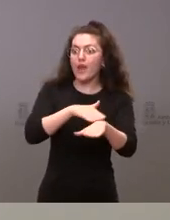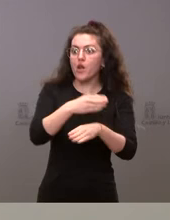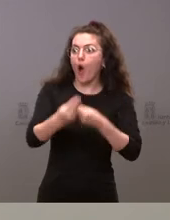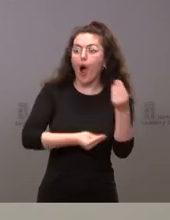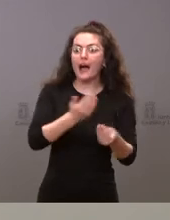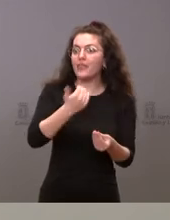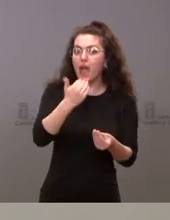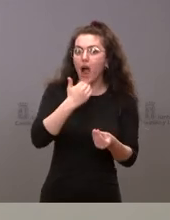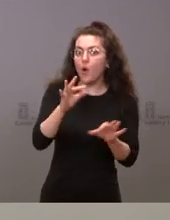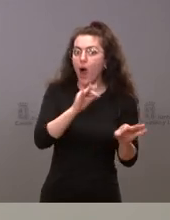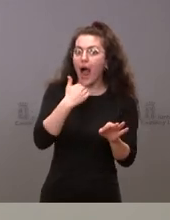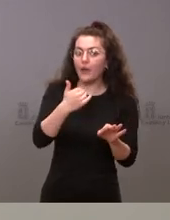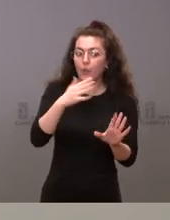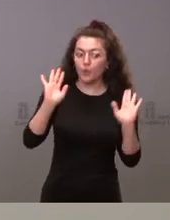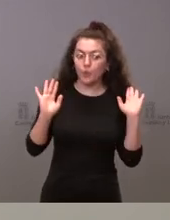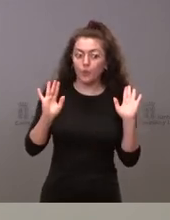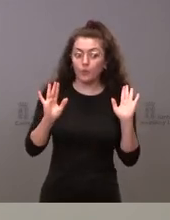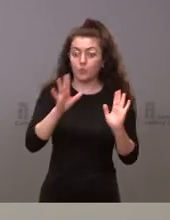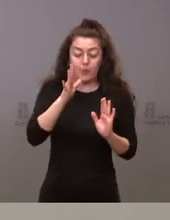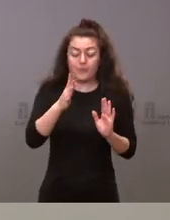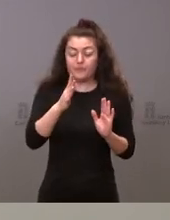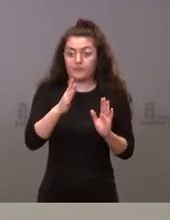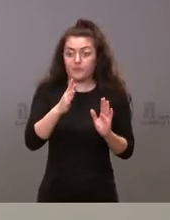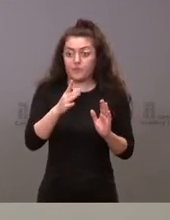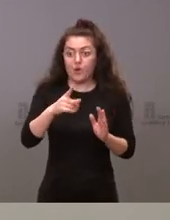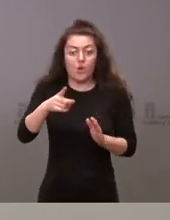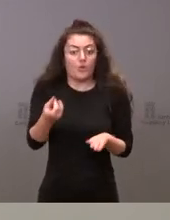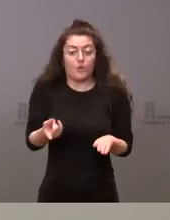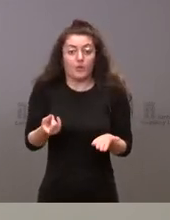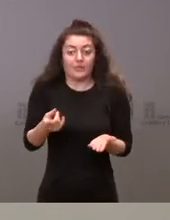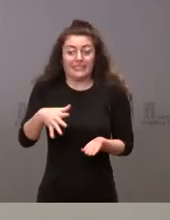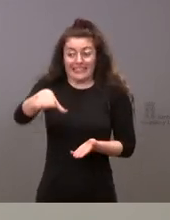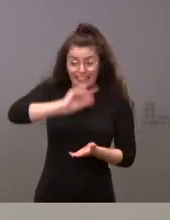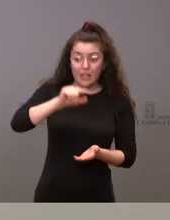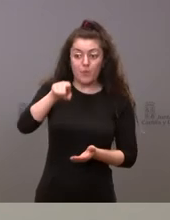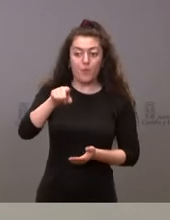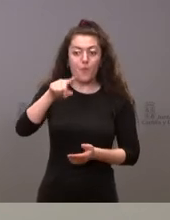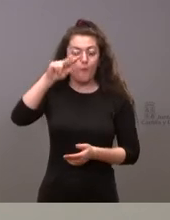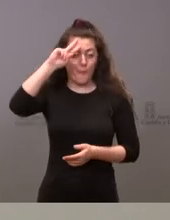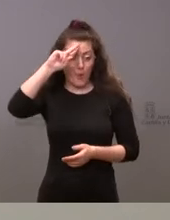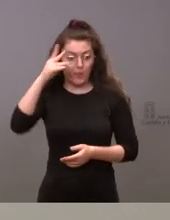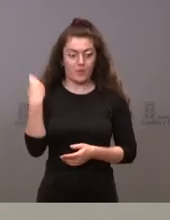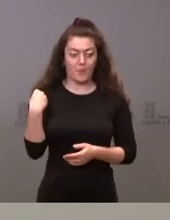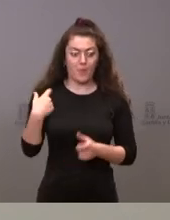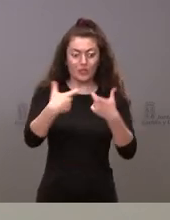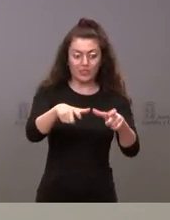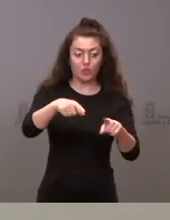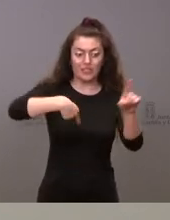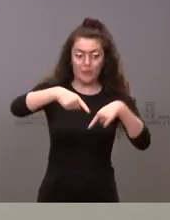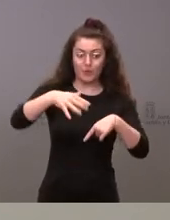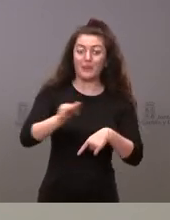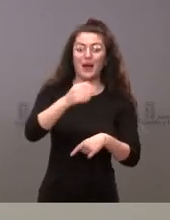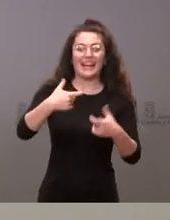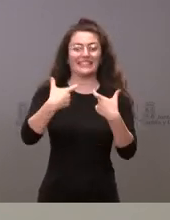relación con este asunto por lo tanto entendemos la preocupación que existe en el sector del transporte como lo existe en muchos otros